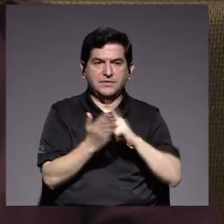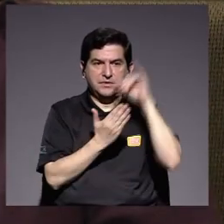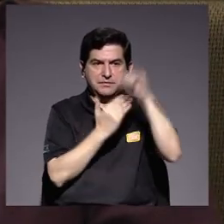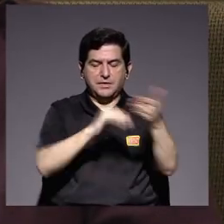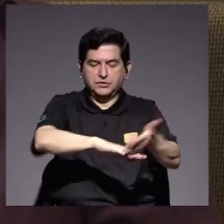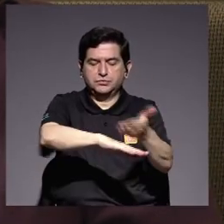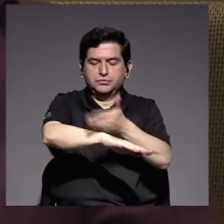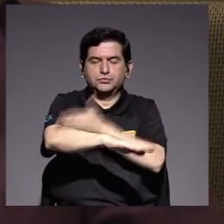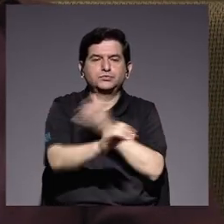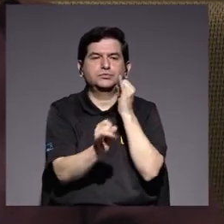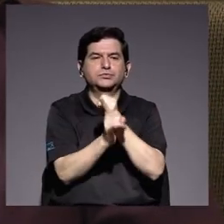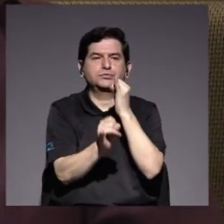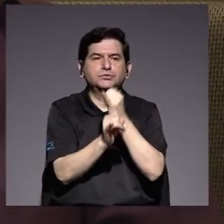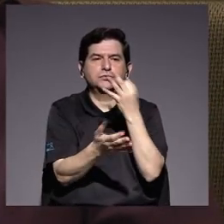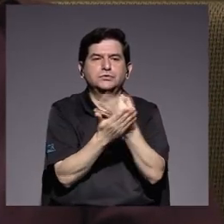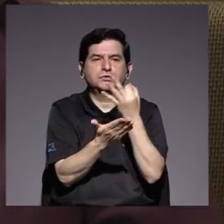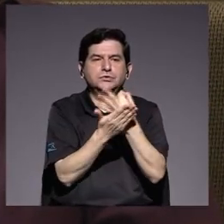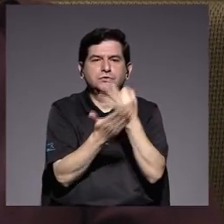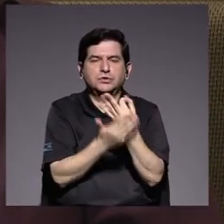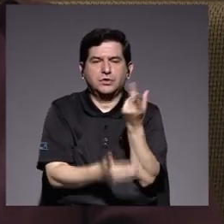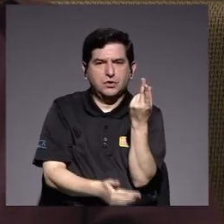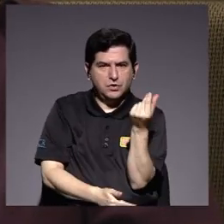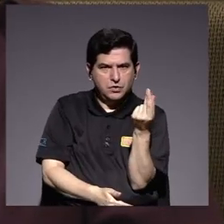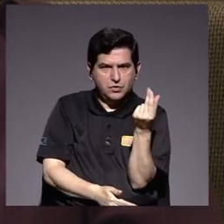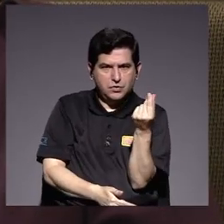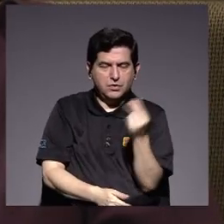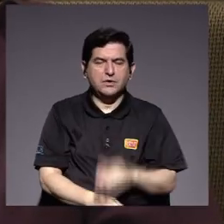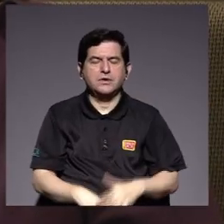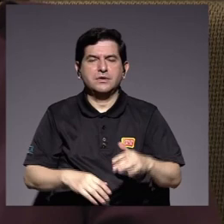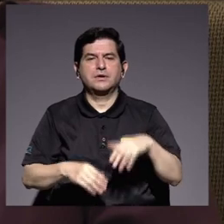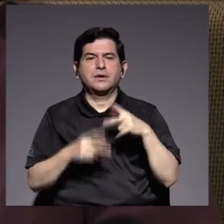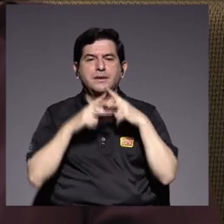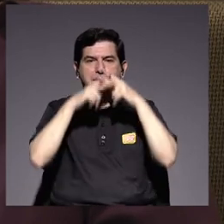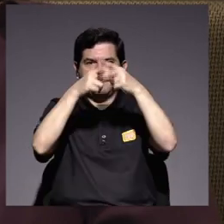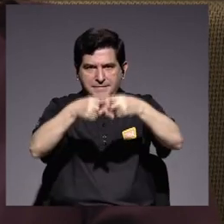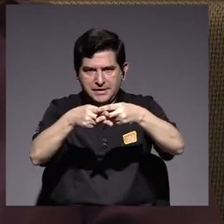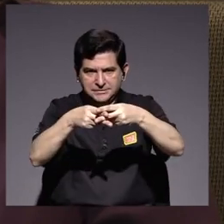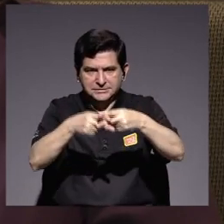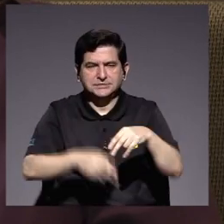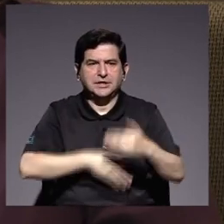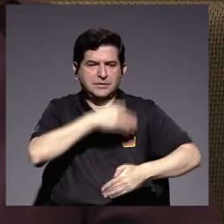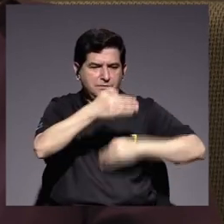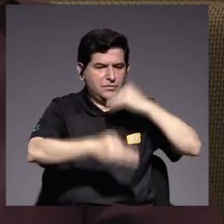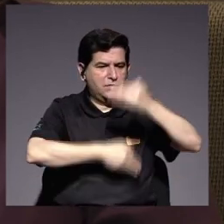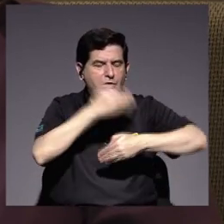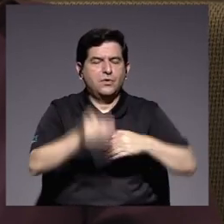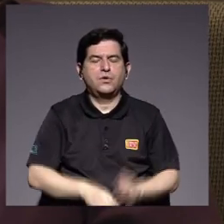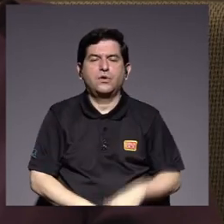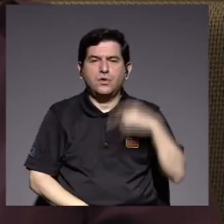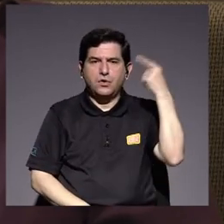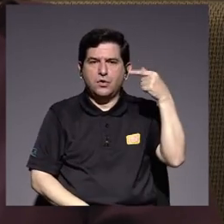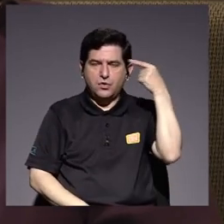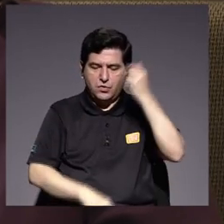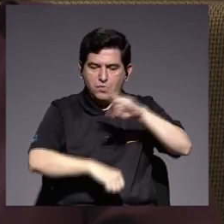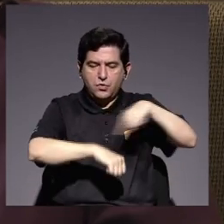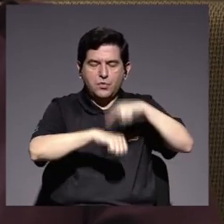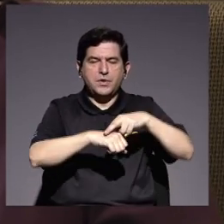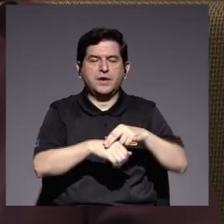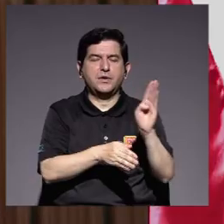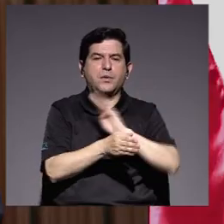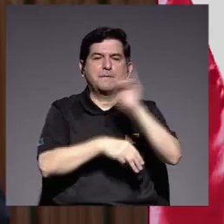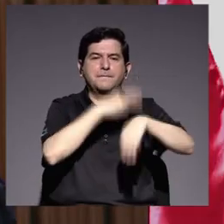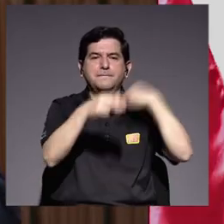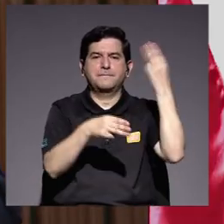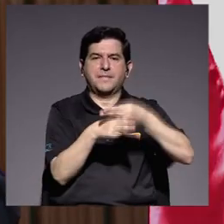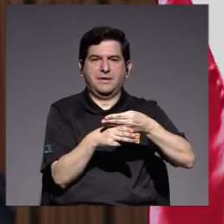de mejoramiento institucional financiado con recursos del empréstito gestionado entre el gobierno de la república y el banco mundial